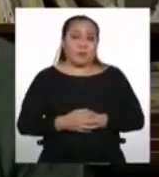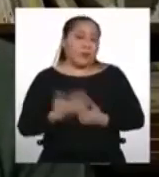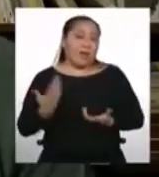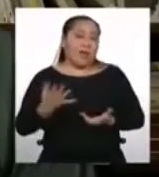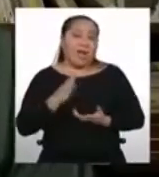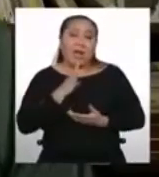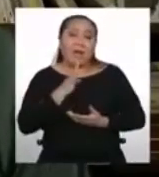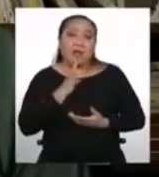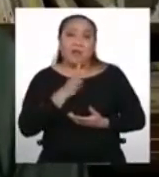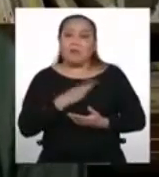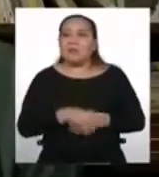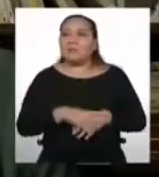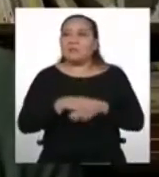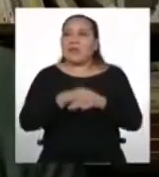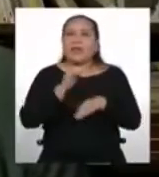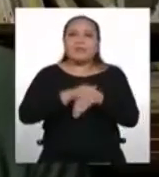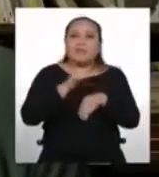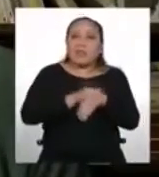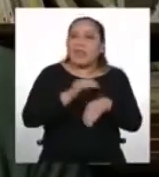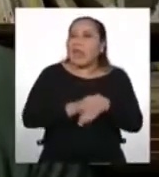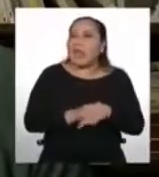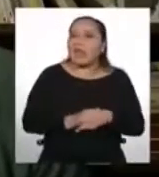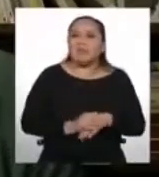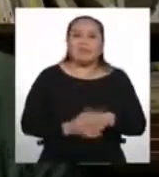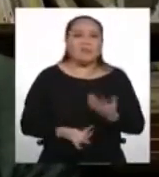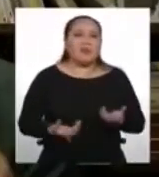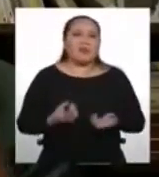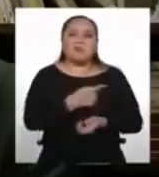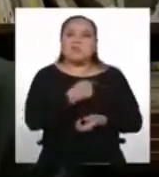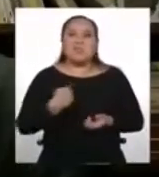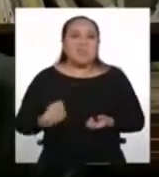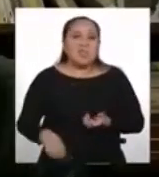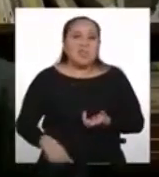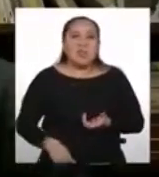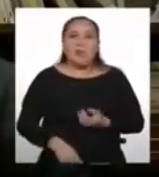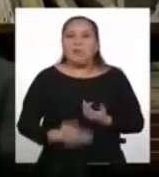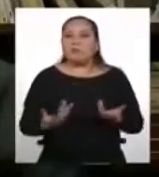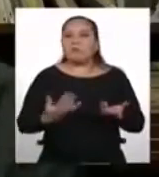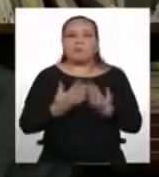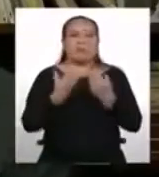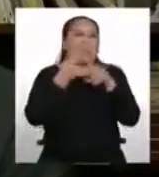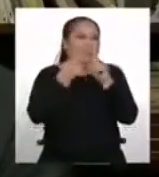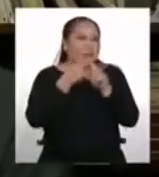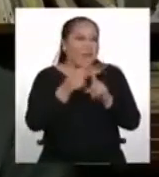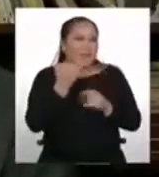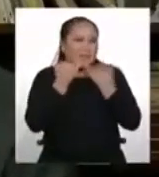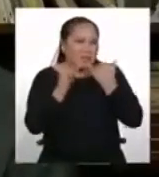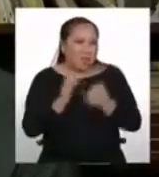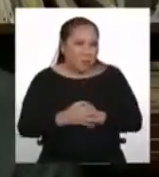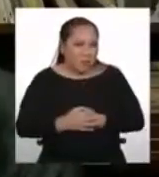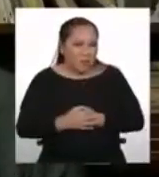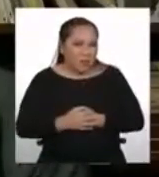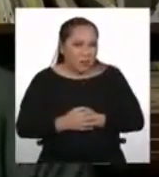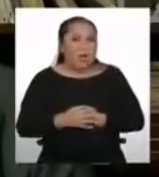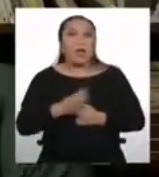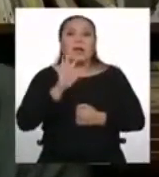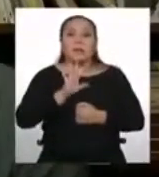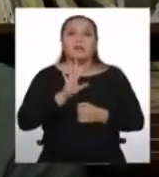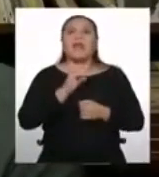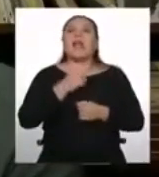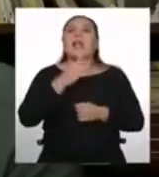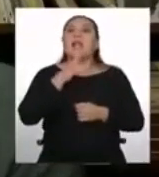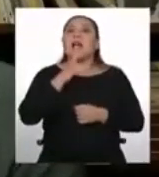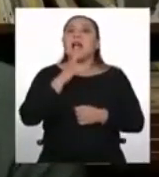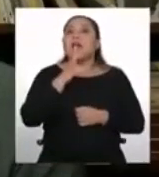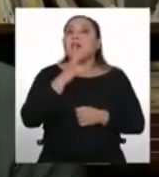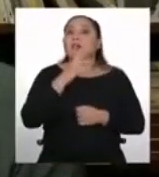o chino, o ruso, o lo que sea. Entonces, la lengua a es útil para mostrarme